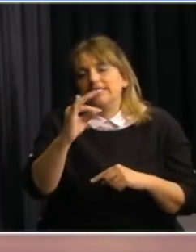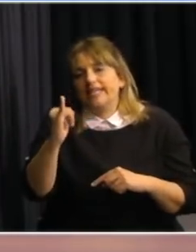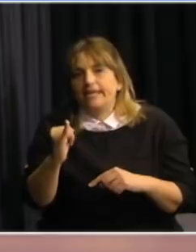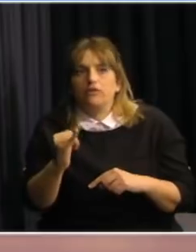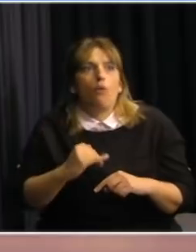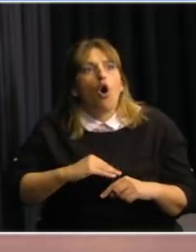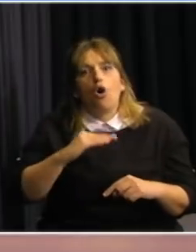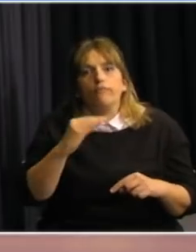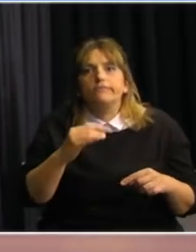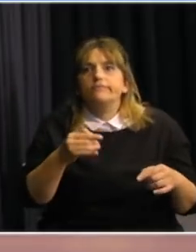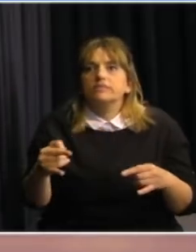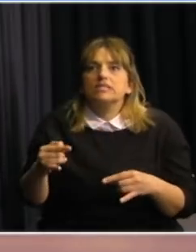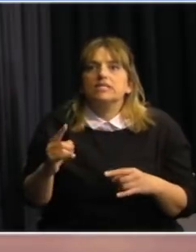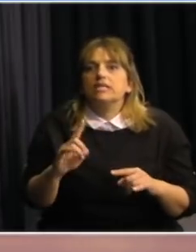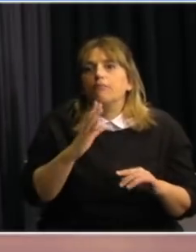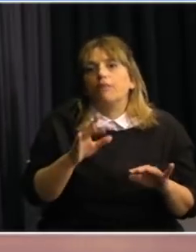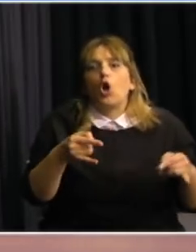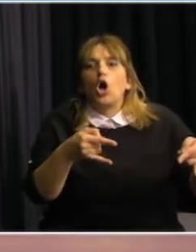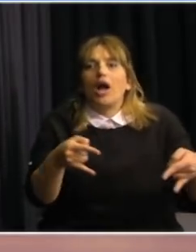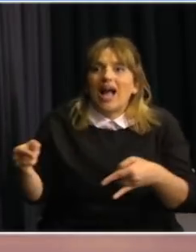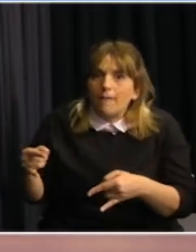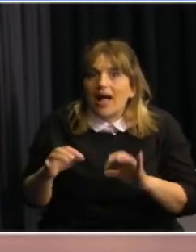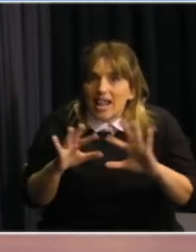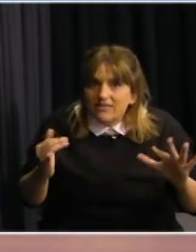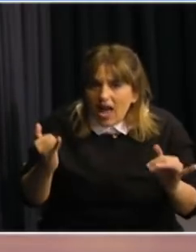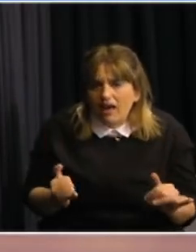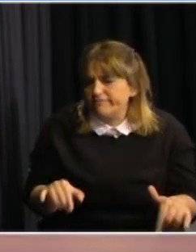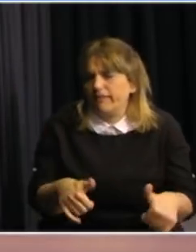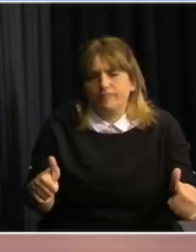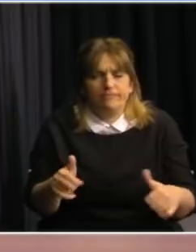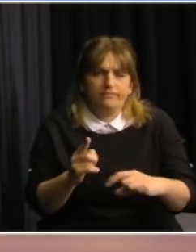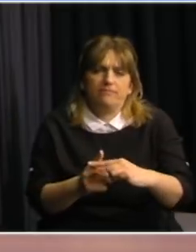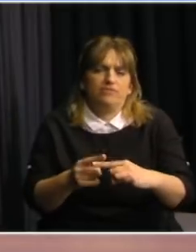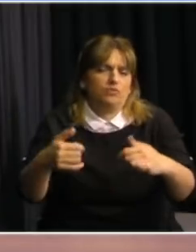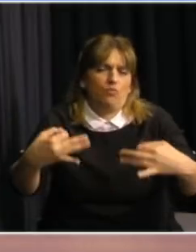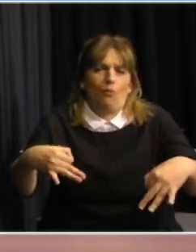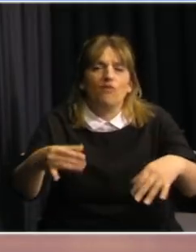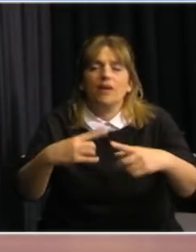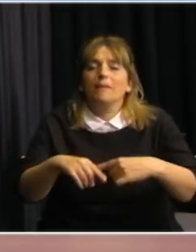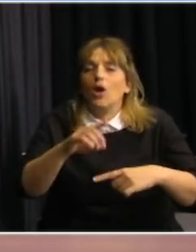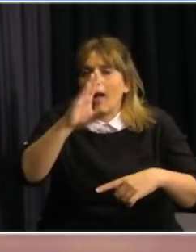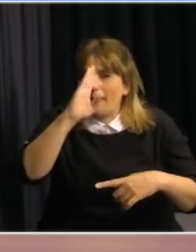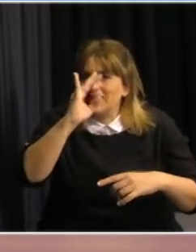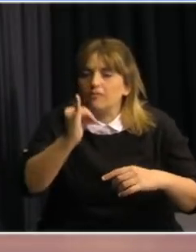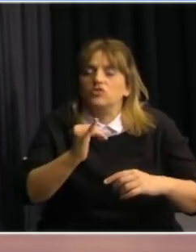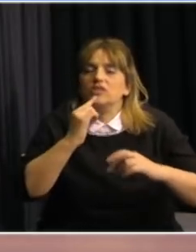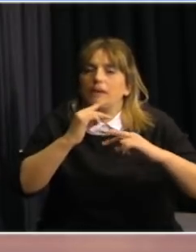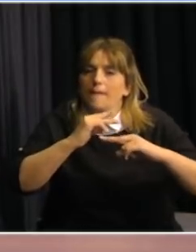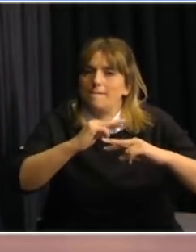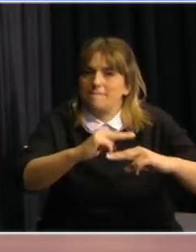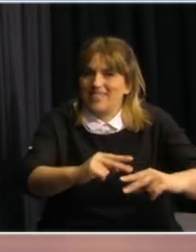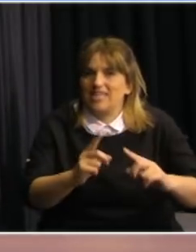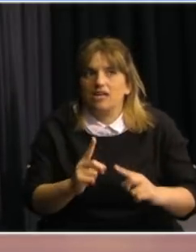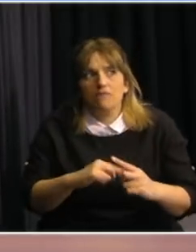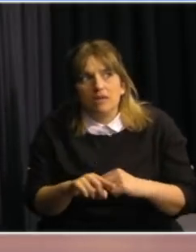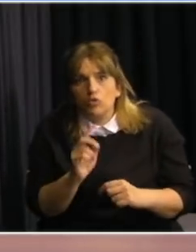En principio pensábamos, bueno, mientras no desbordemos los CTI estamos bien. Bueno, lo que hemos aprendido es que si uno mantiene las cosas dentro